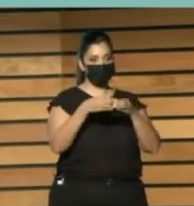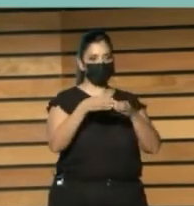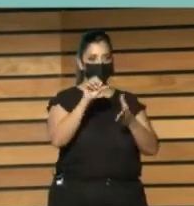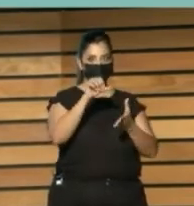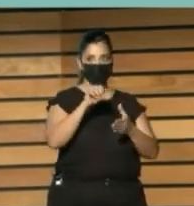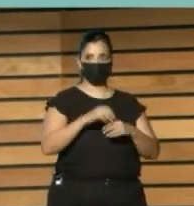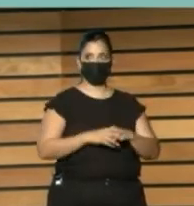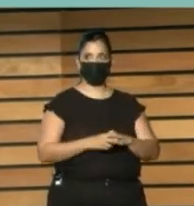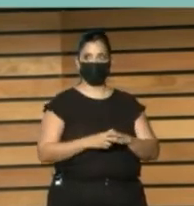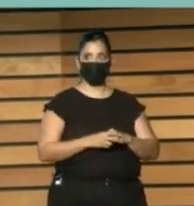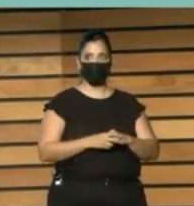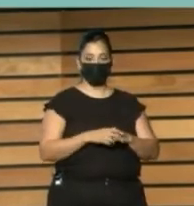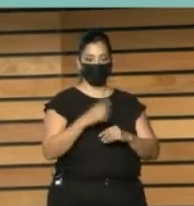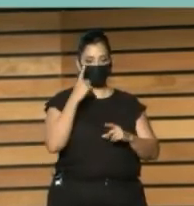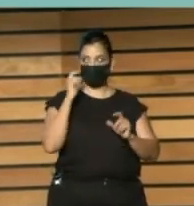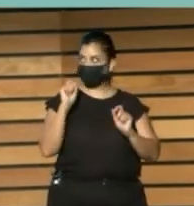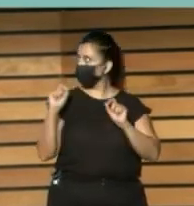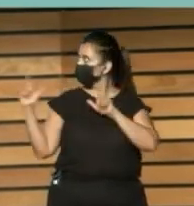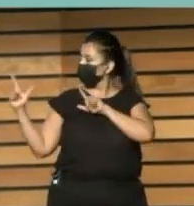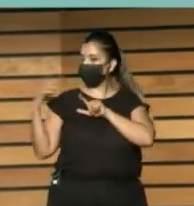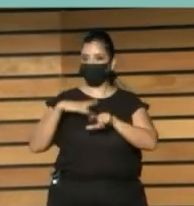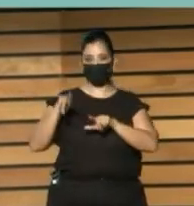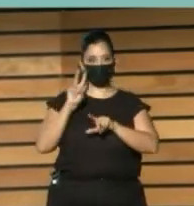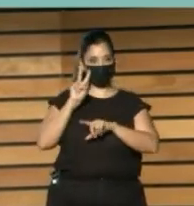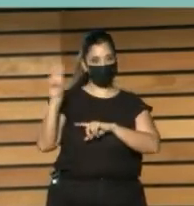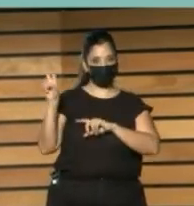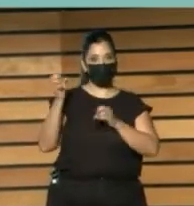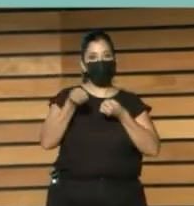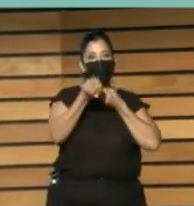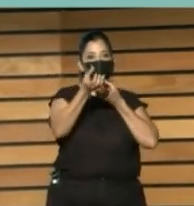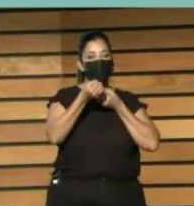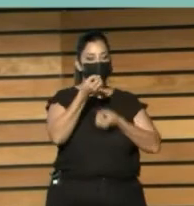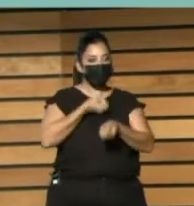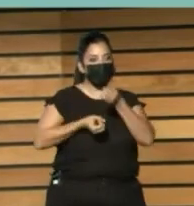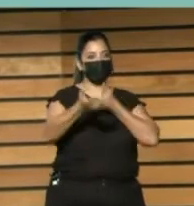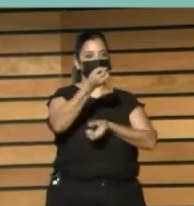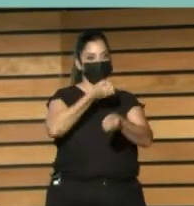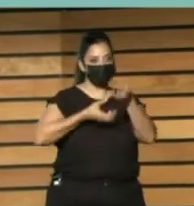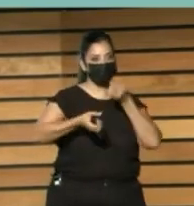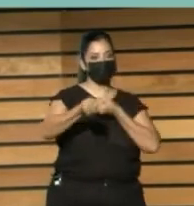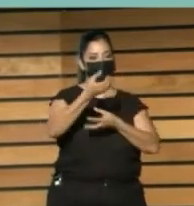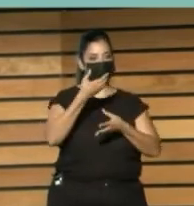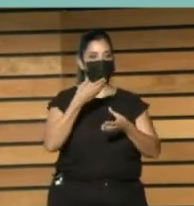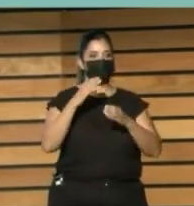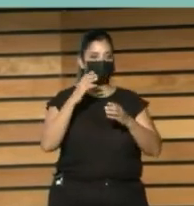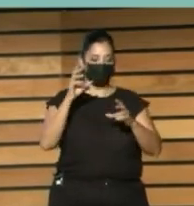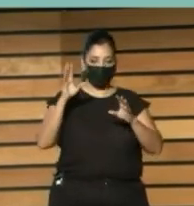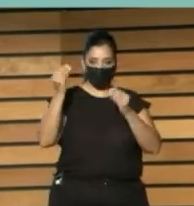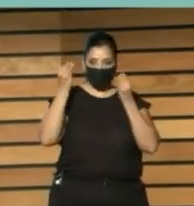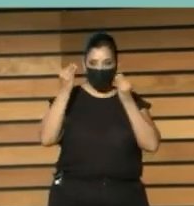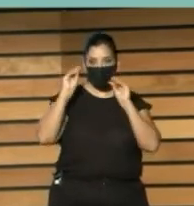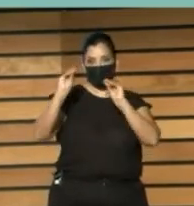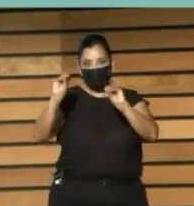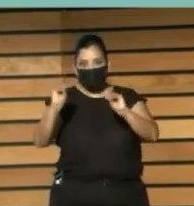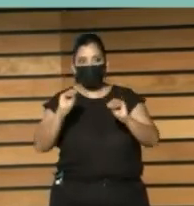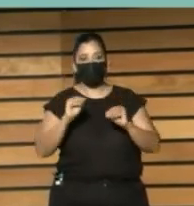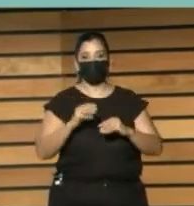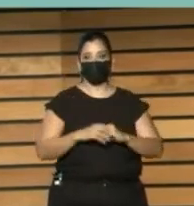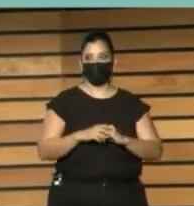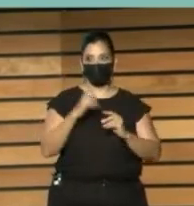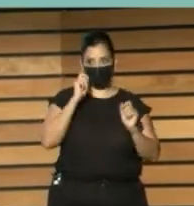Aquí Las pueden ver Intercambiando Información Y aprendiendo Los unos De los otros Y miren En esta imagen